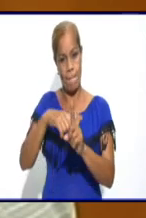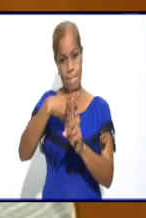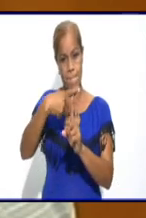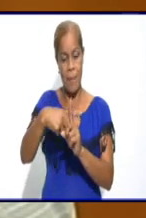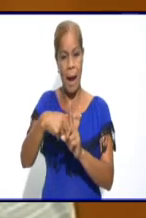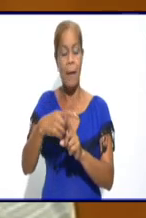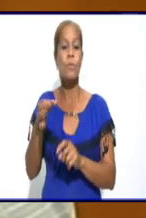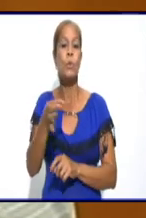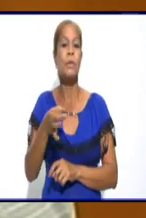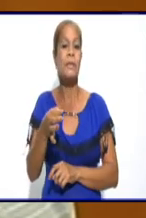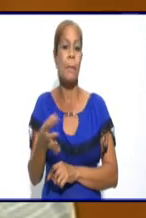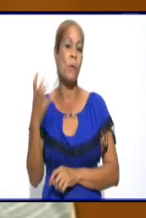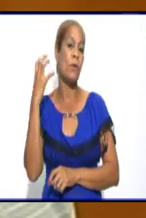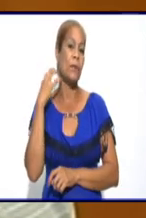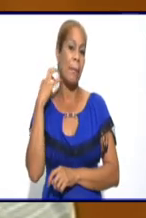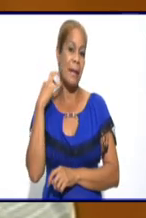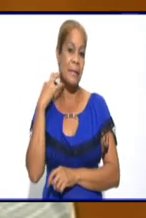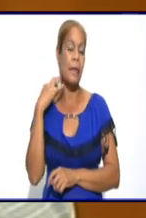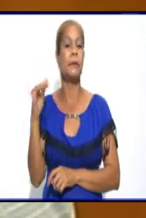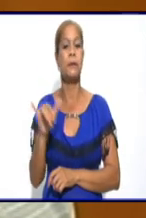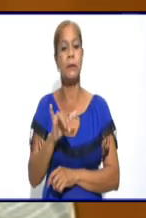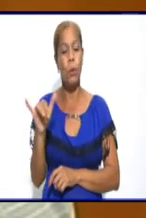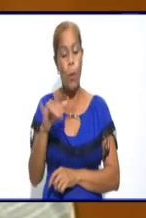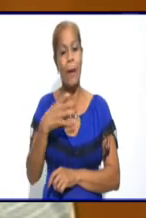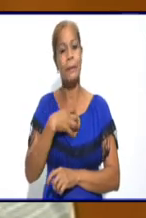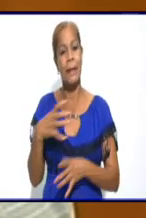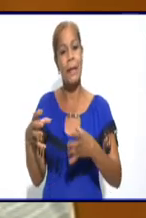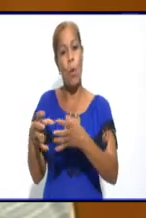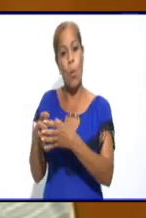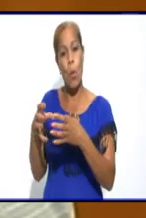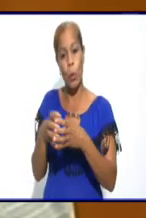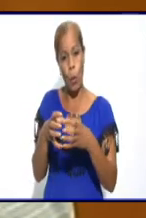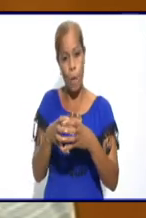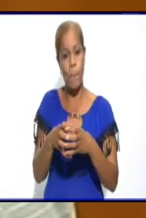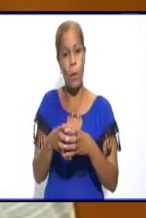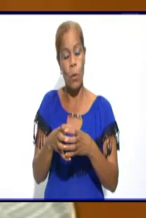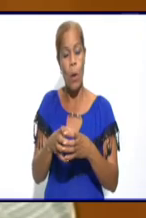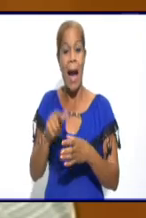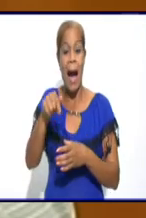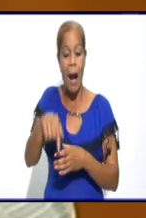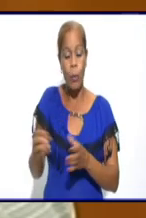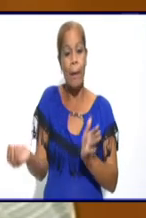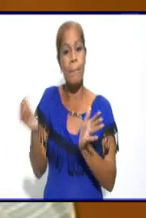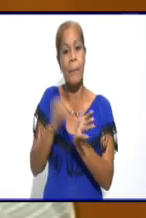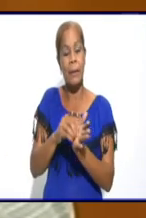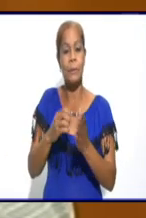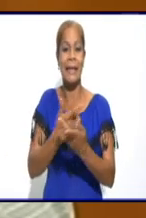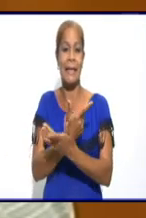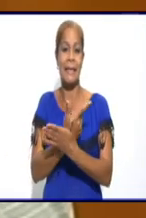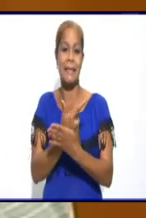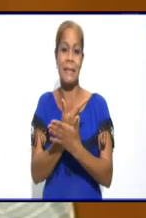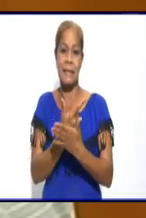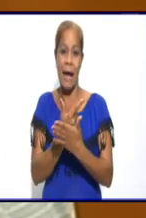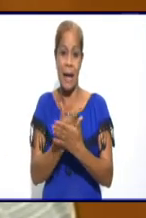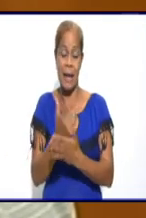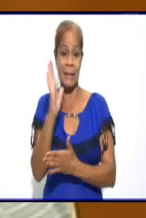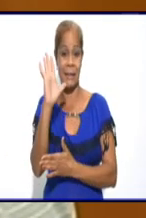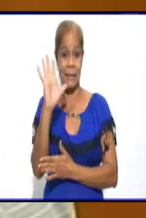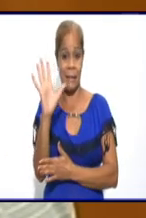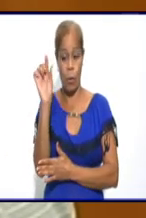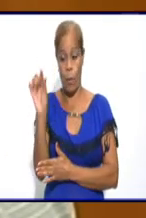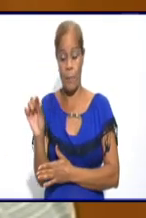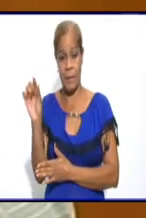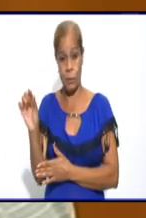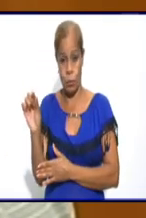Municipio Manzanillo también tiene un grupo de casos importantes. Yara se incorporó en las últimas jornadas con cinco casos antier